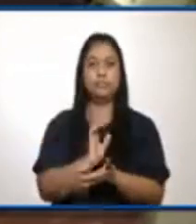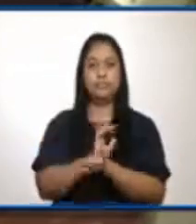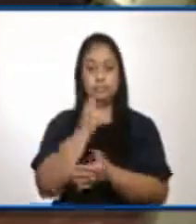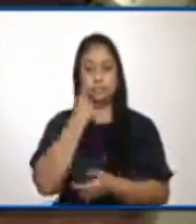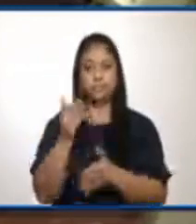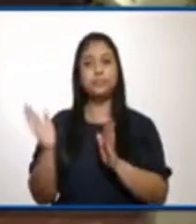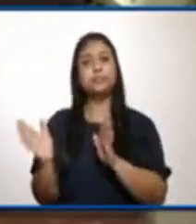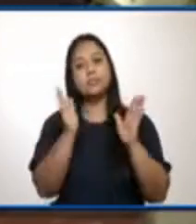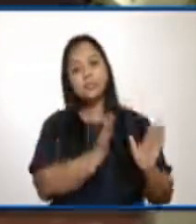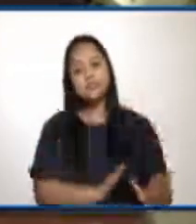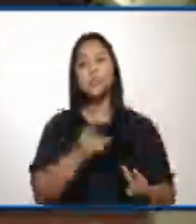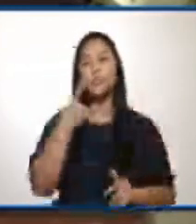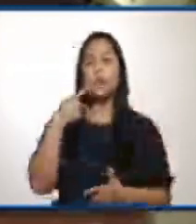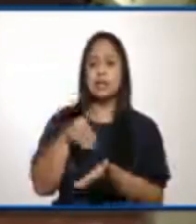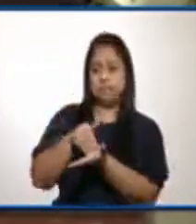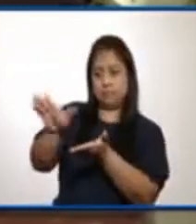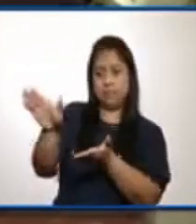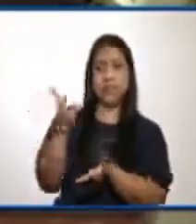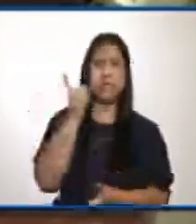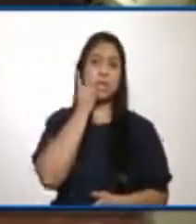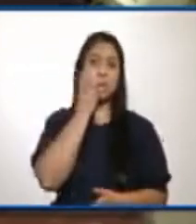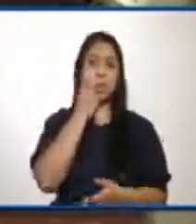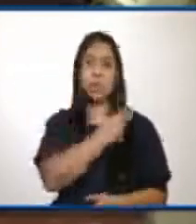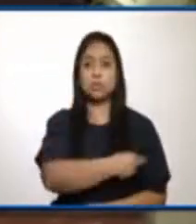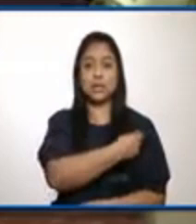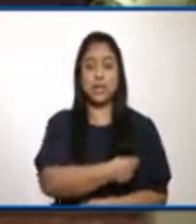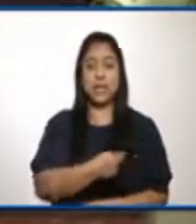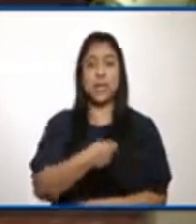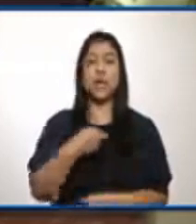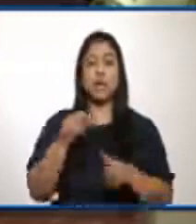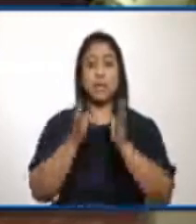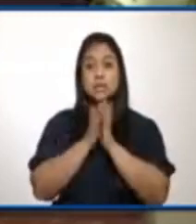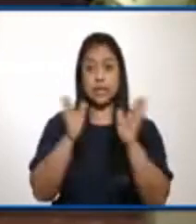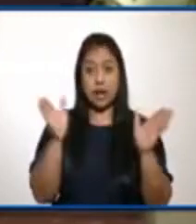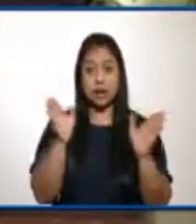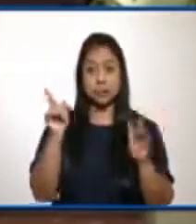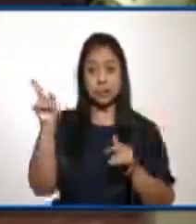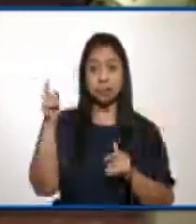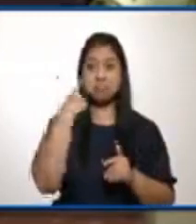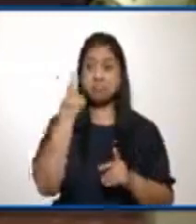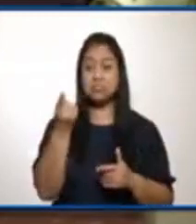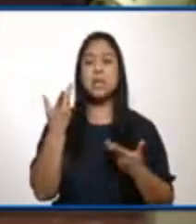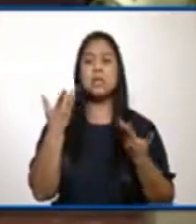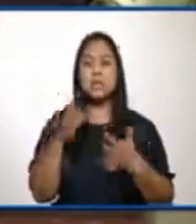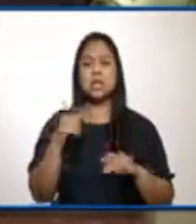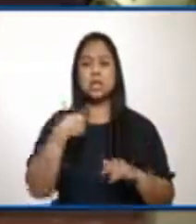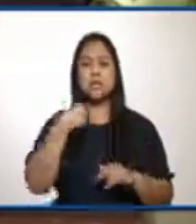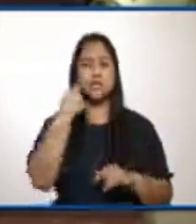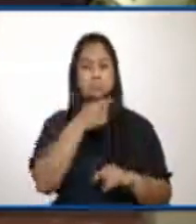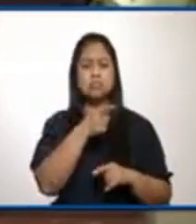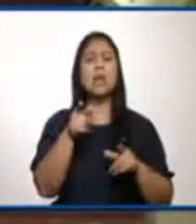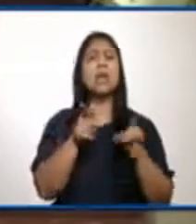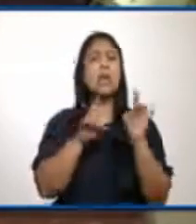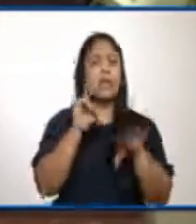En cuanto a la destitución del director del hospital San Juan de Dios, hemos estado manejando algunos